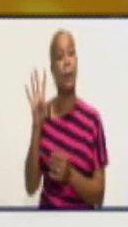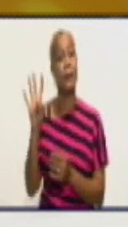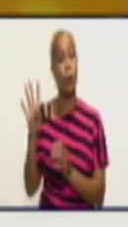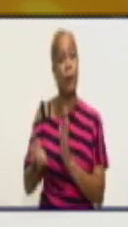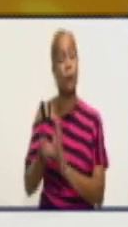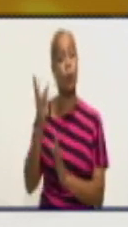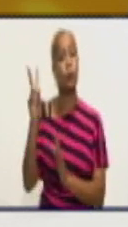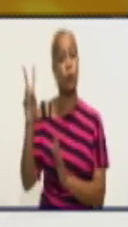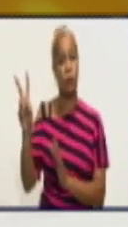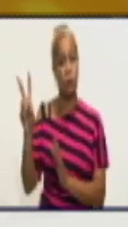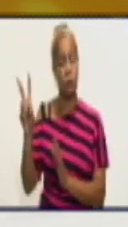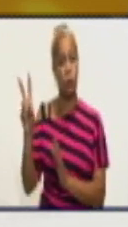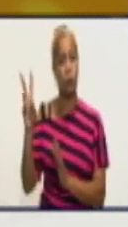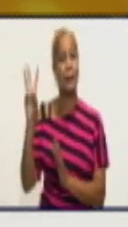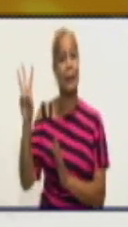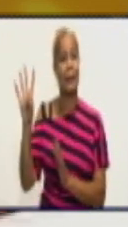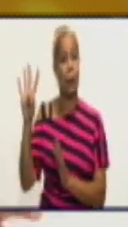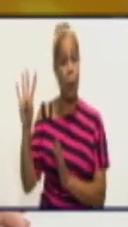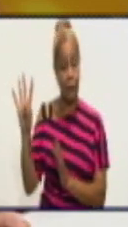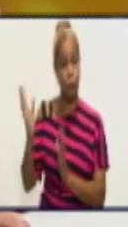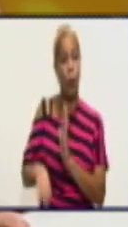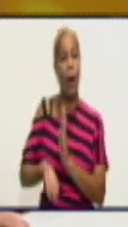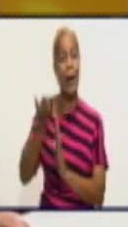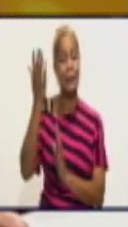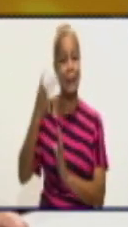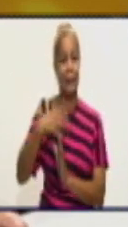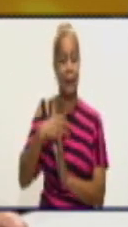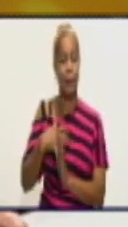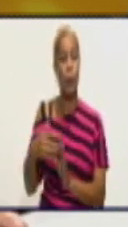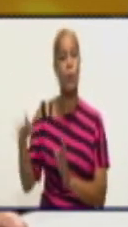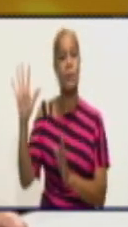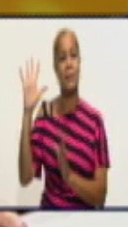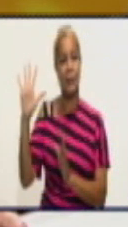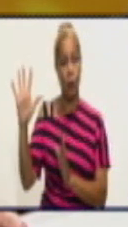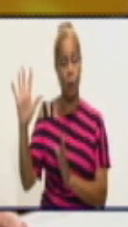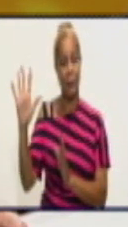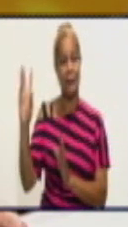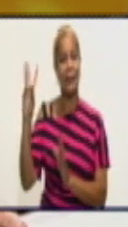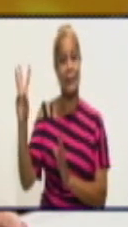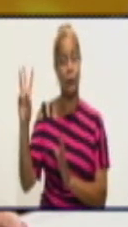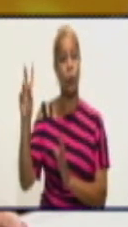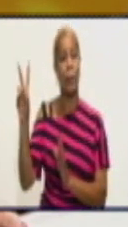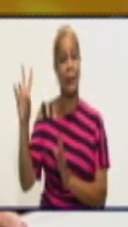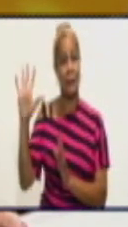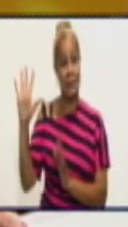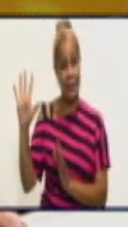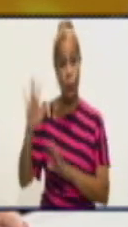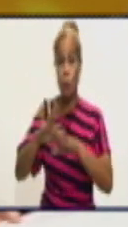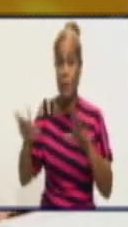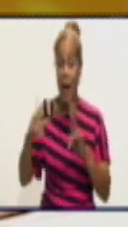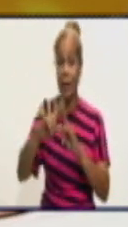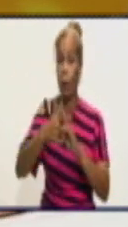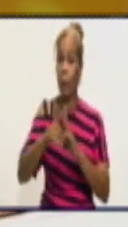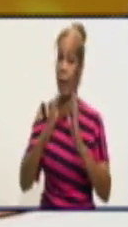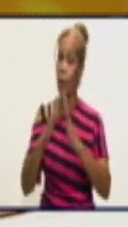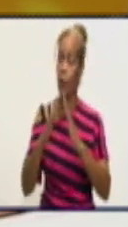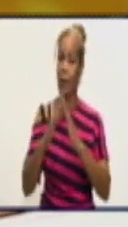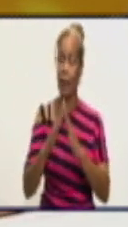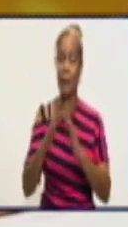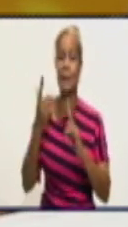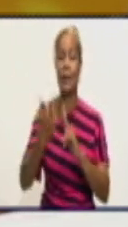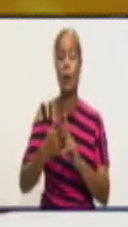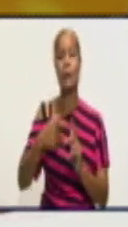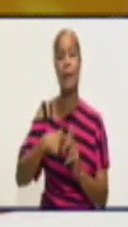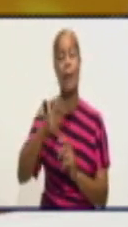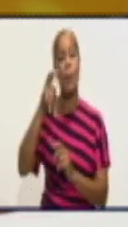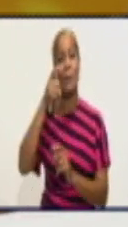245 altas. Tenemos 5,325 pacientes recuperados. Hoy tenemos en vigilancia